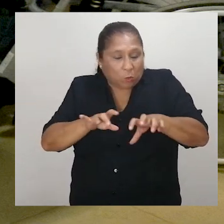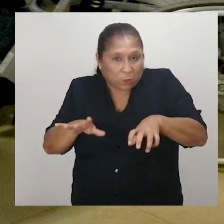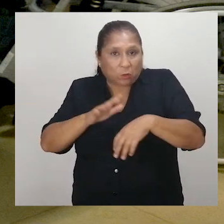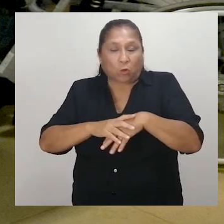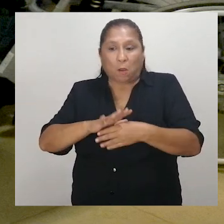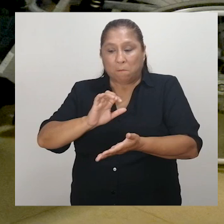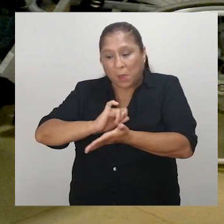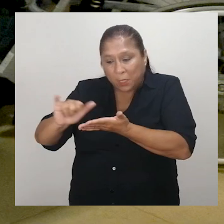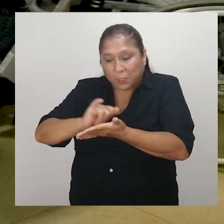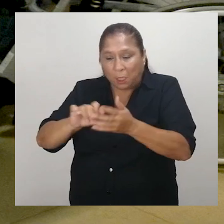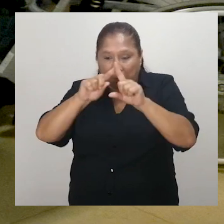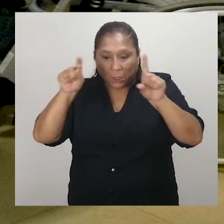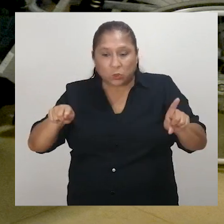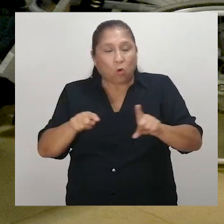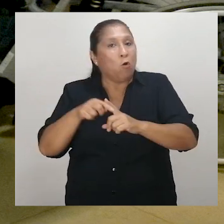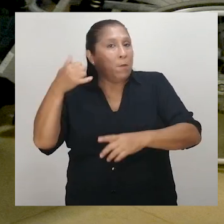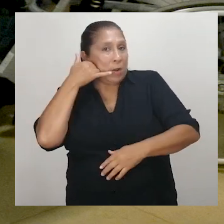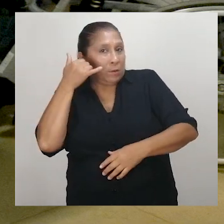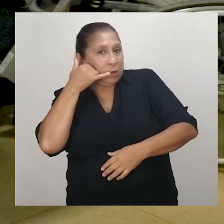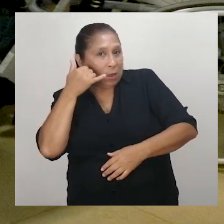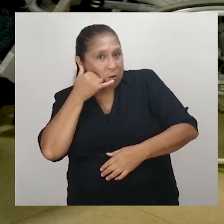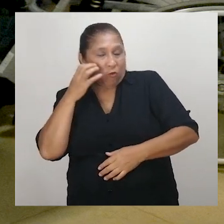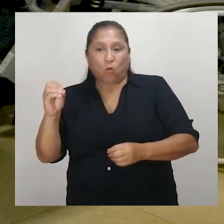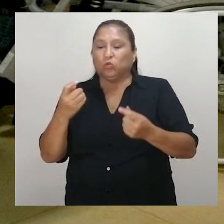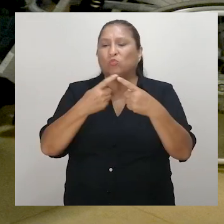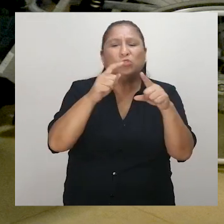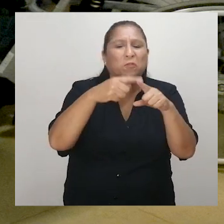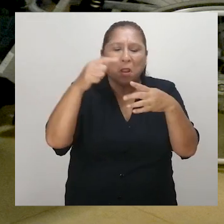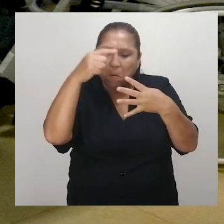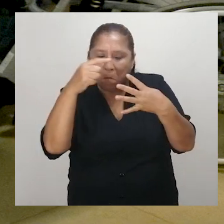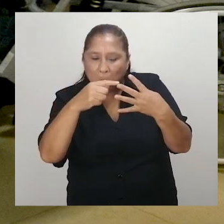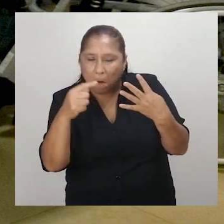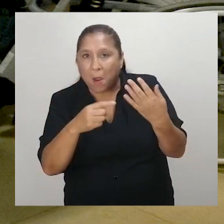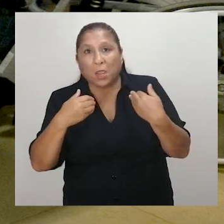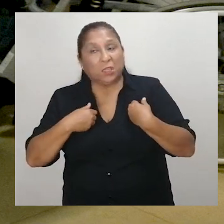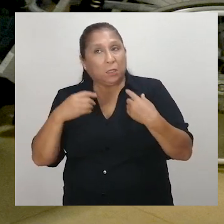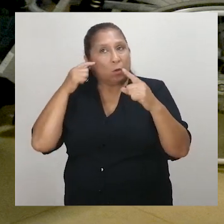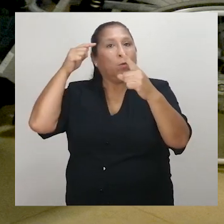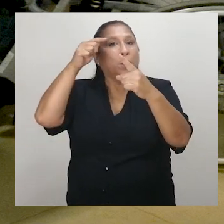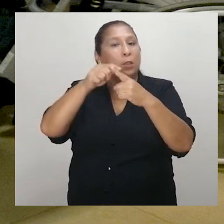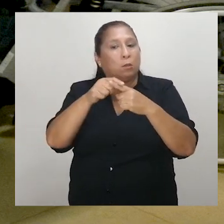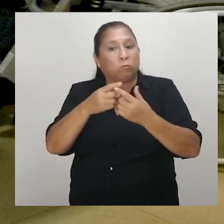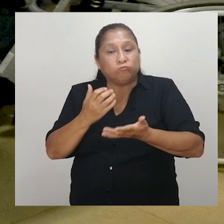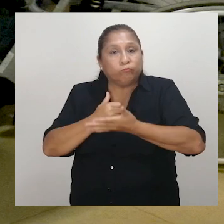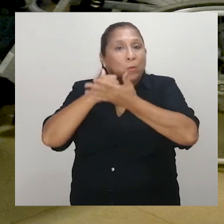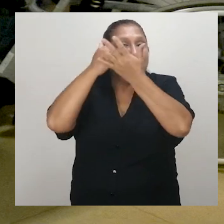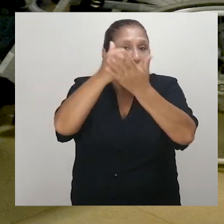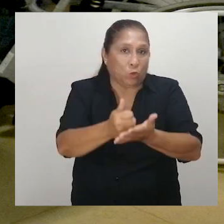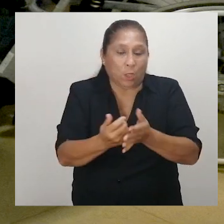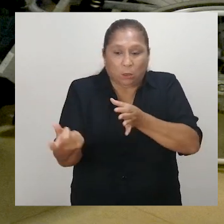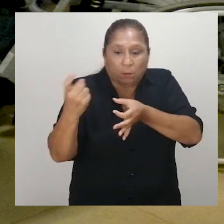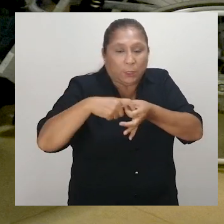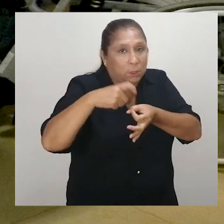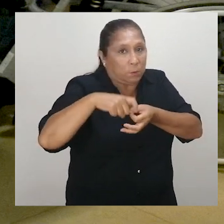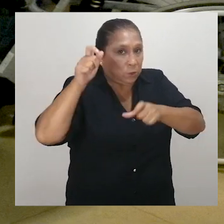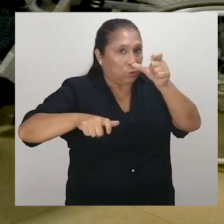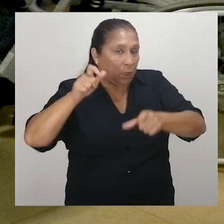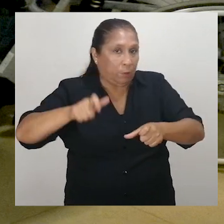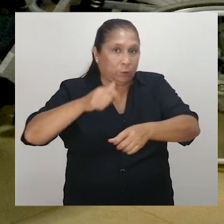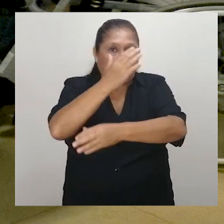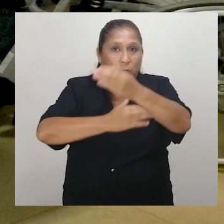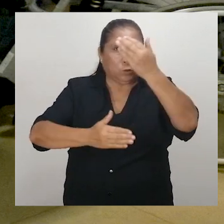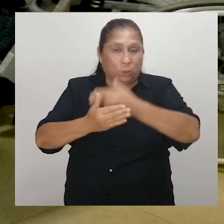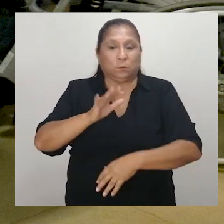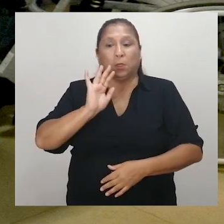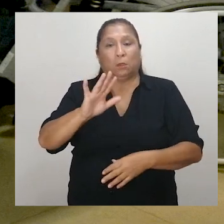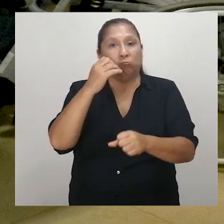computadora y para tablets o para teléfonos celulares, TalkBack o VoiceOver que tienen por objetivo aumentar la participación de